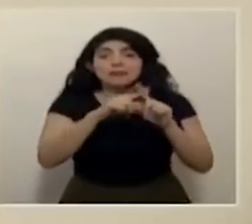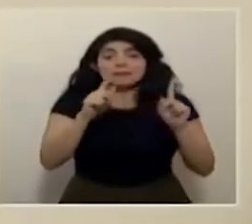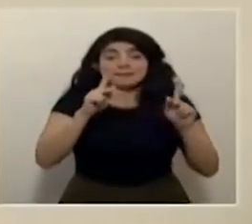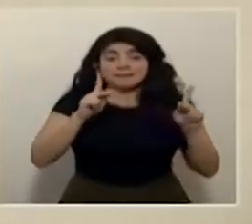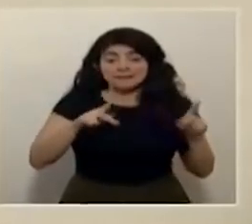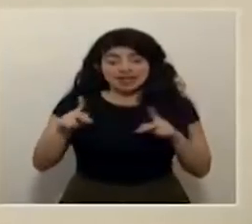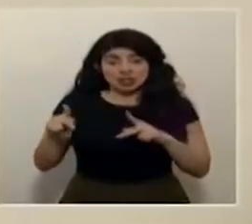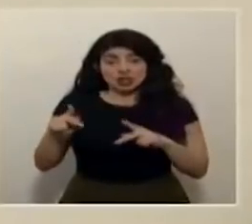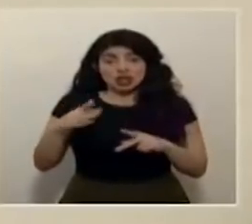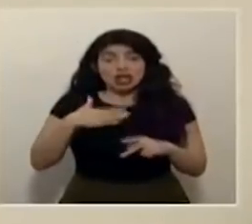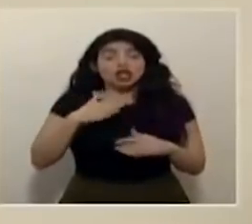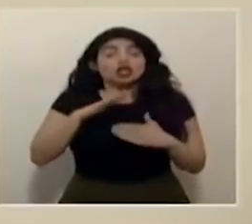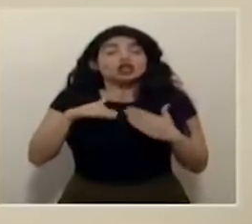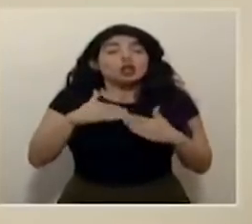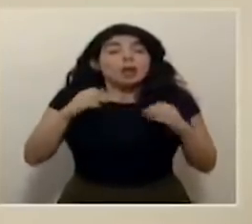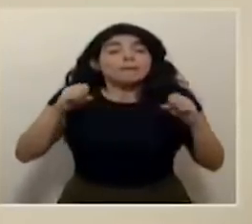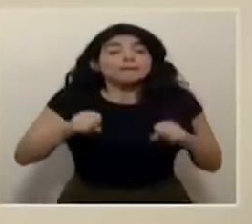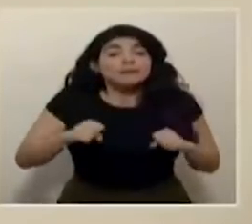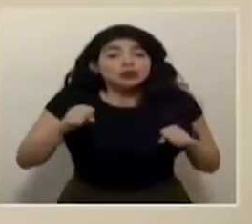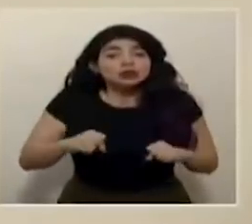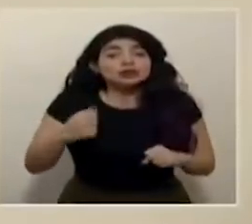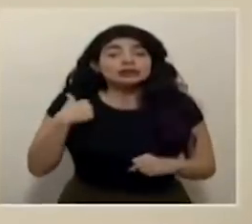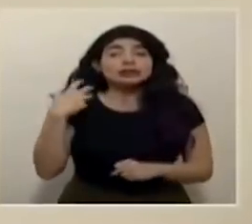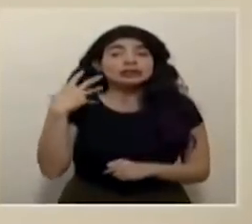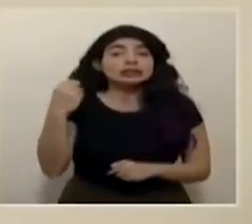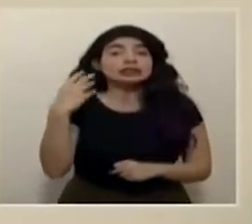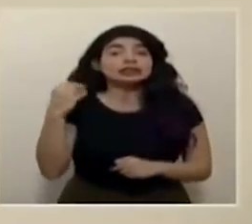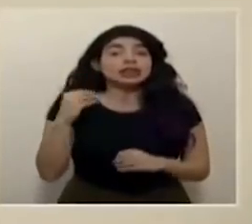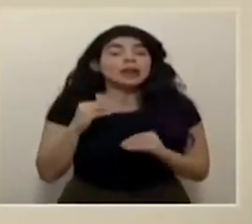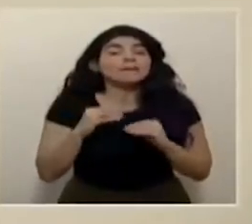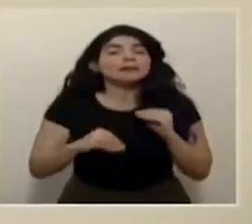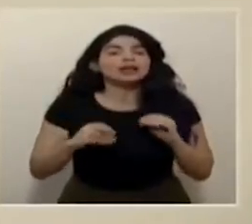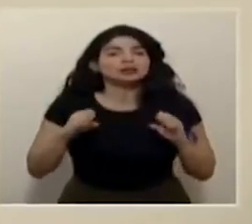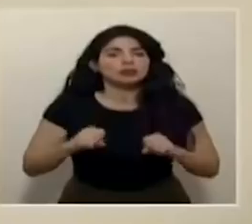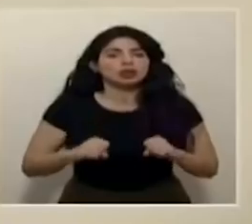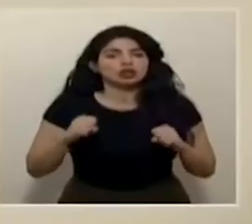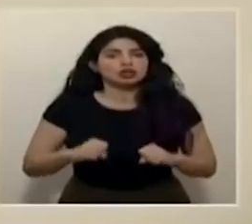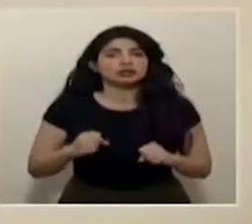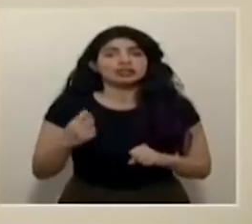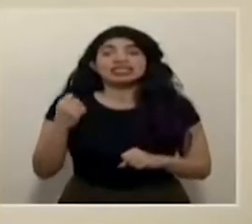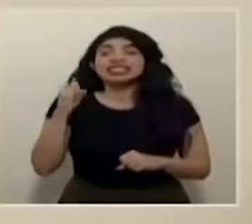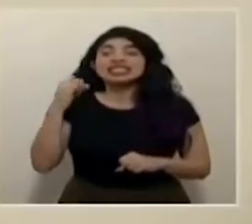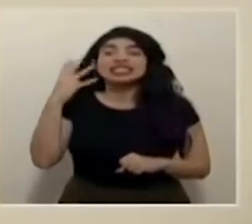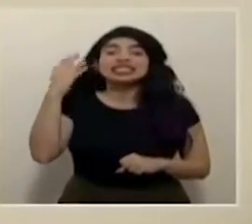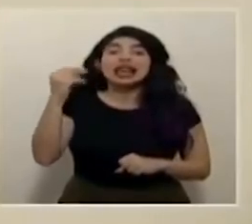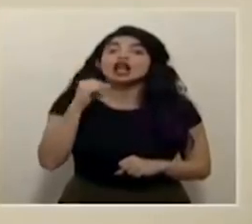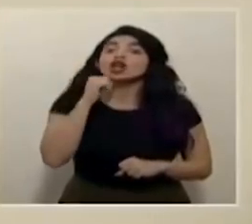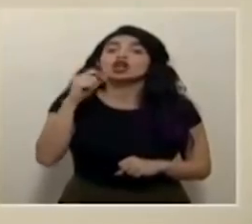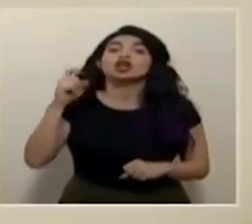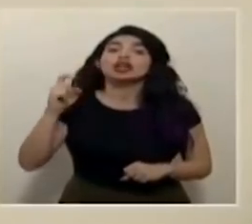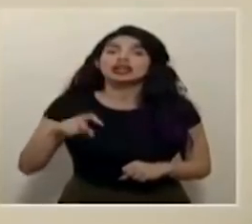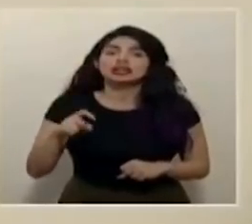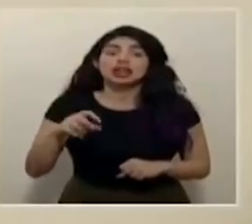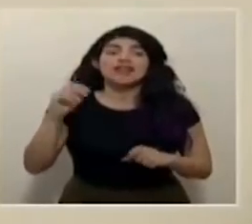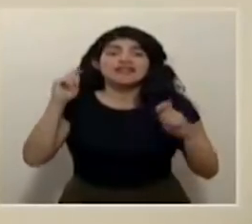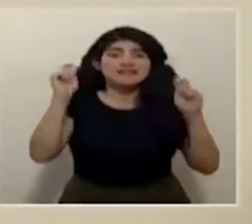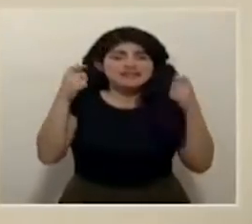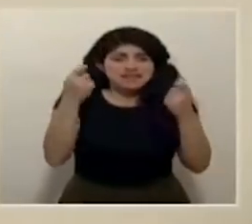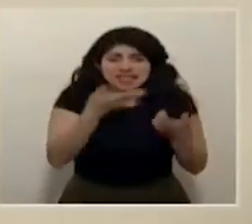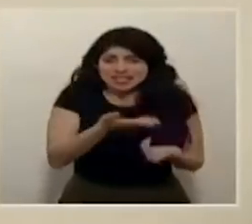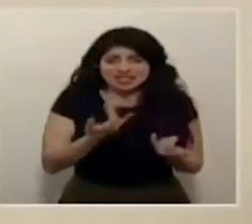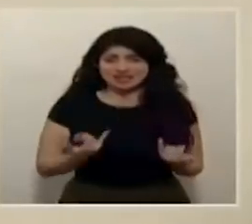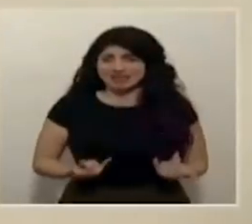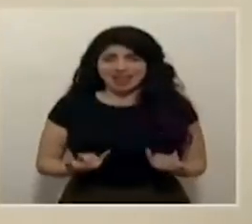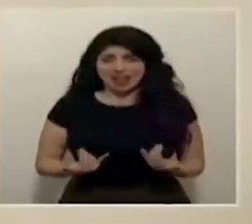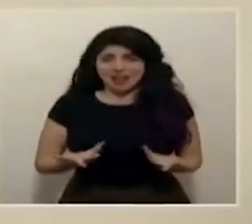dentro de lo que pueda lo que menos se movilice las salidas no necesarias las fiestas que no son